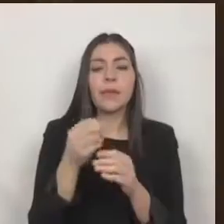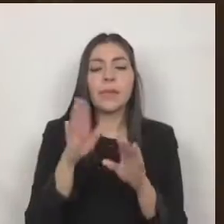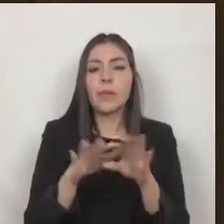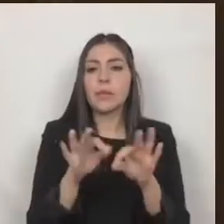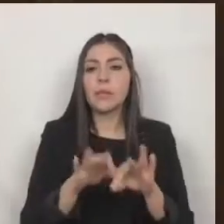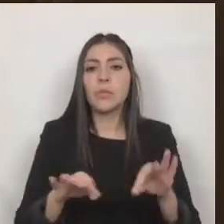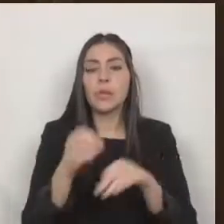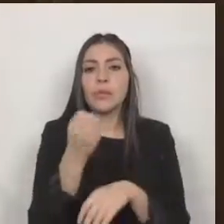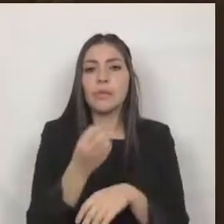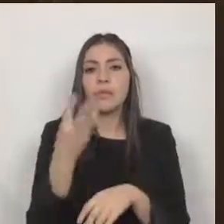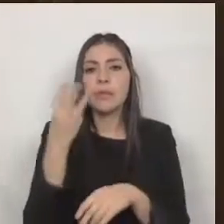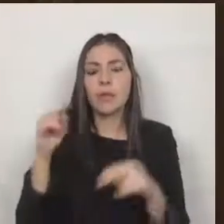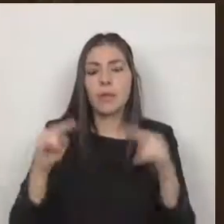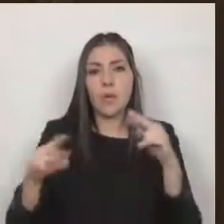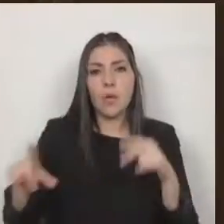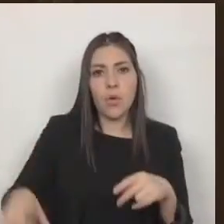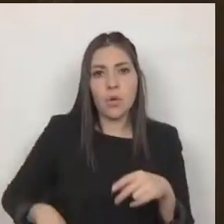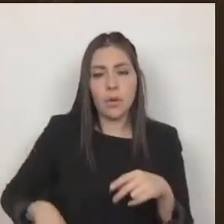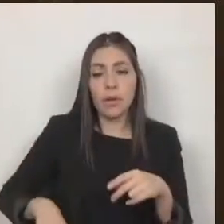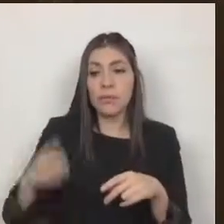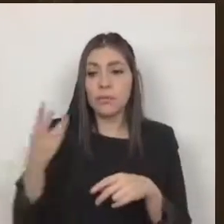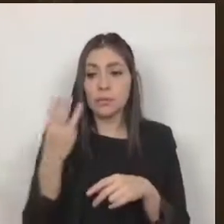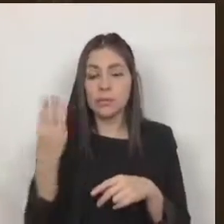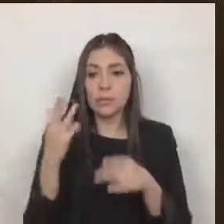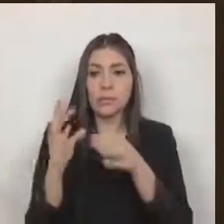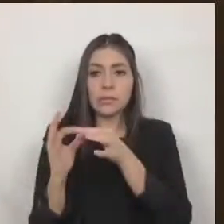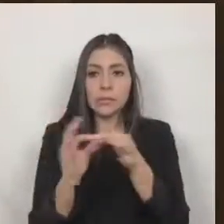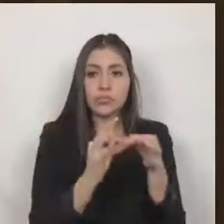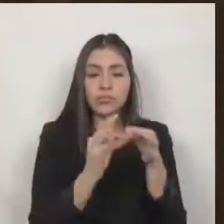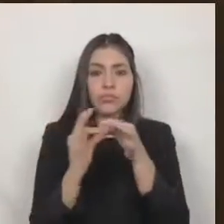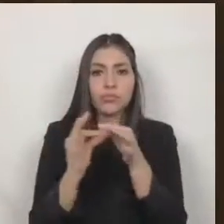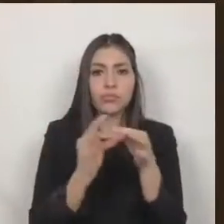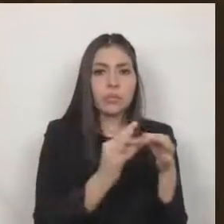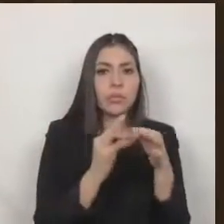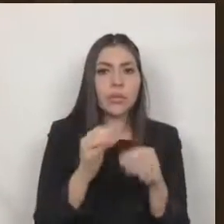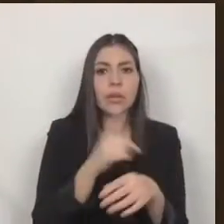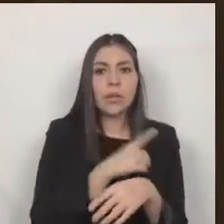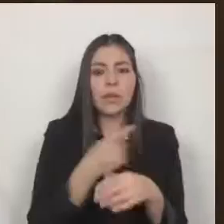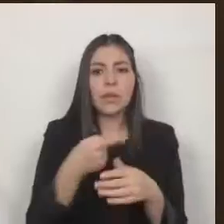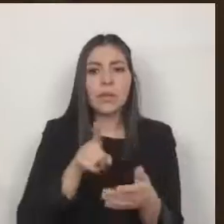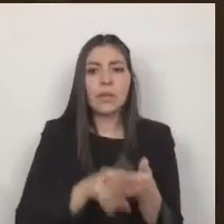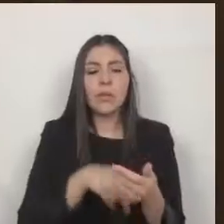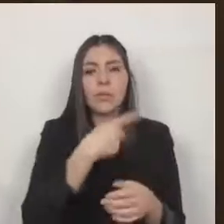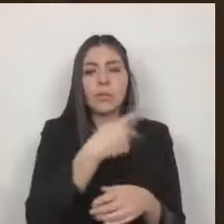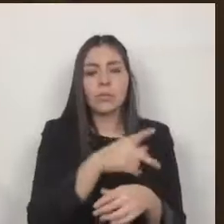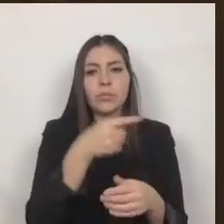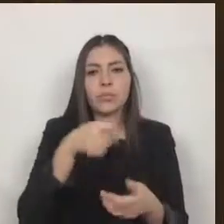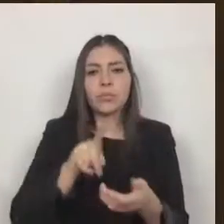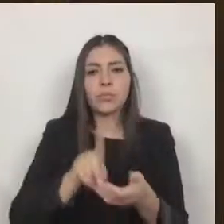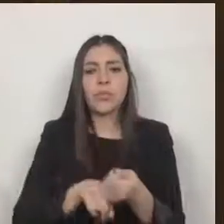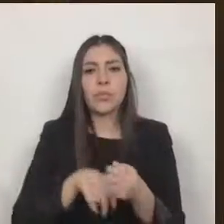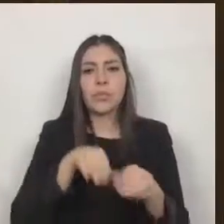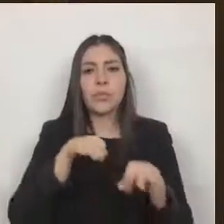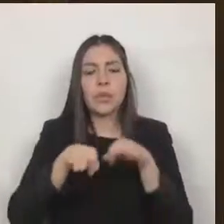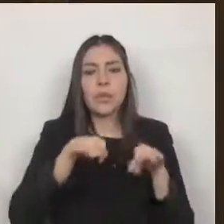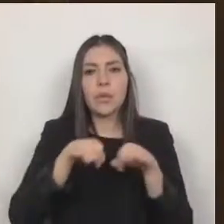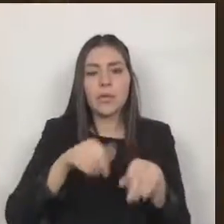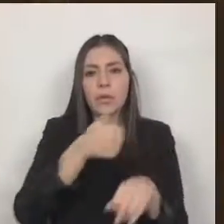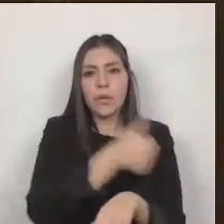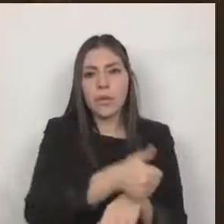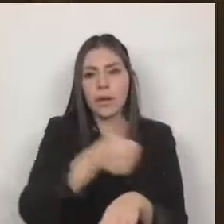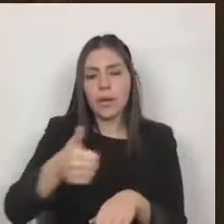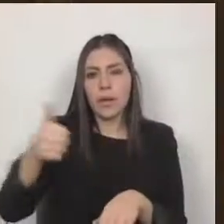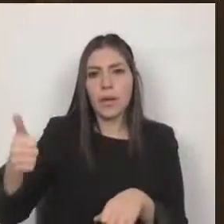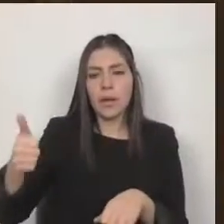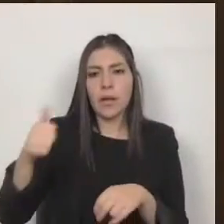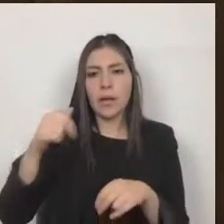deben vincularse entre sí a través de sus respectivas estructuras funcionales es así como en el ámbito federal